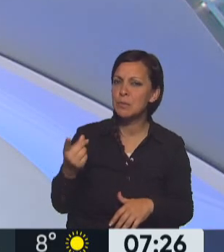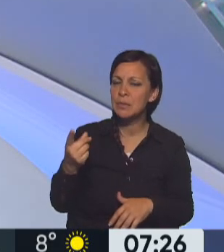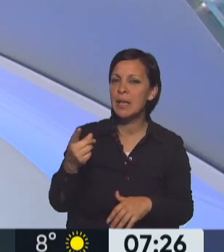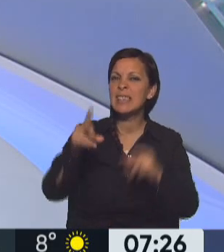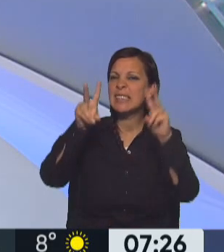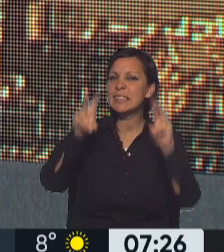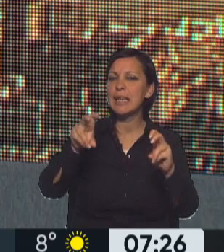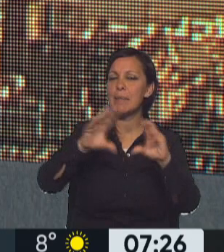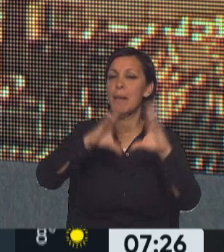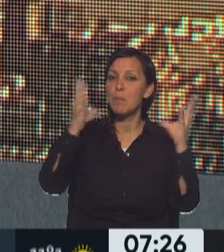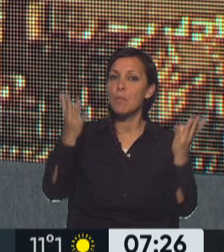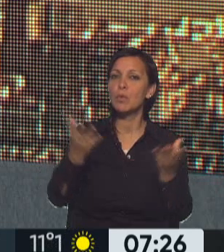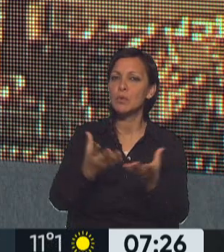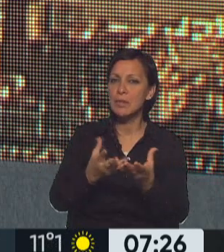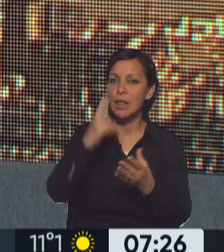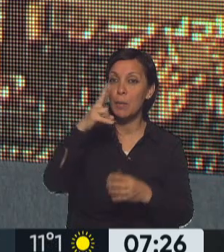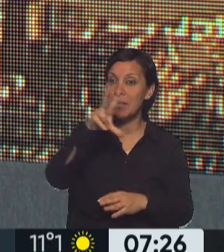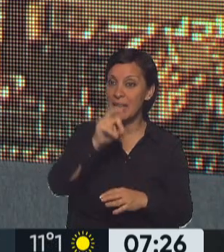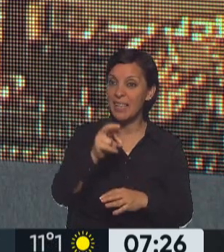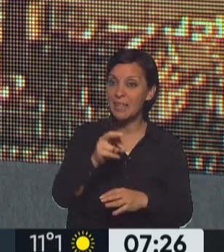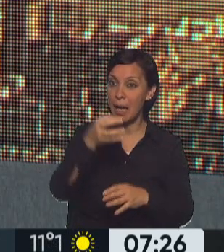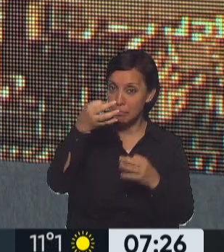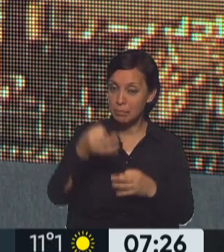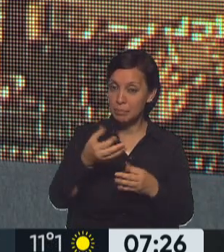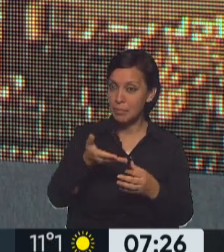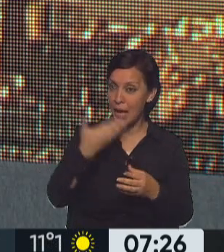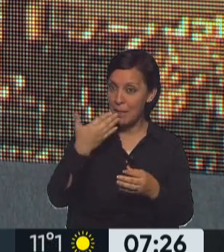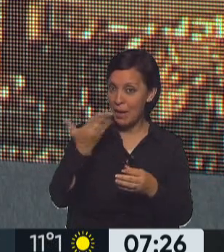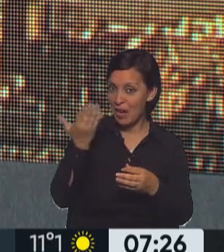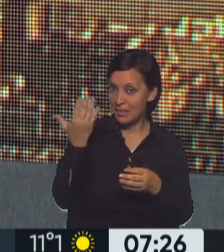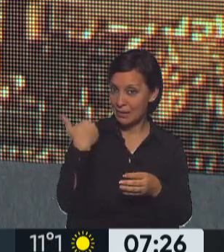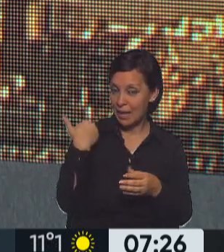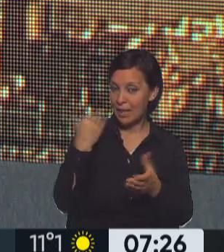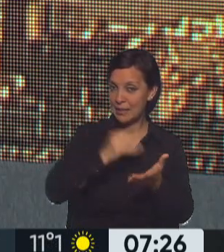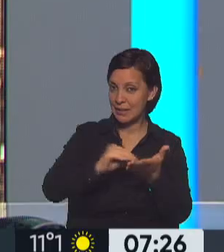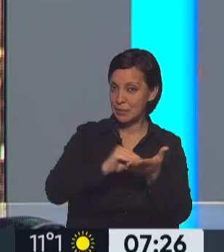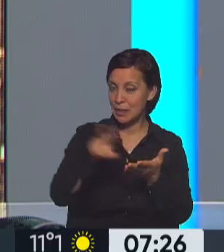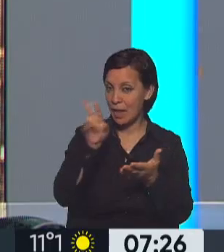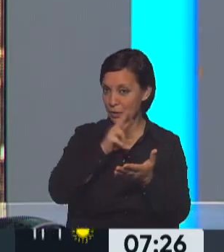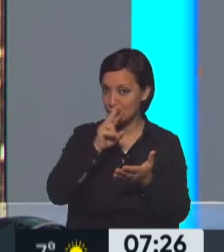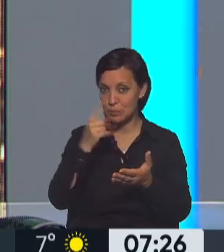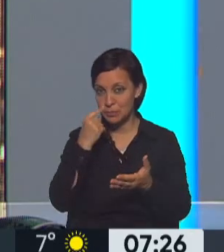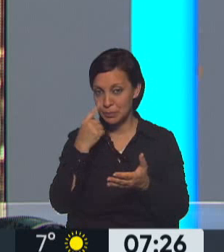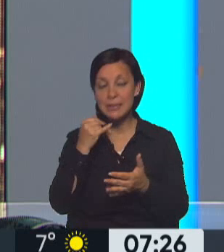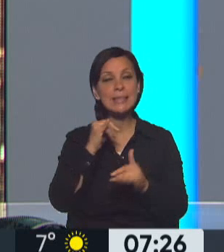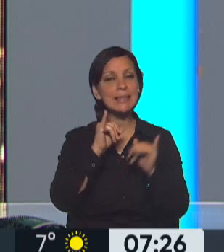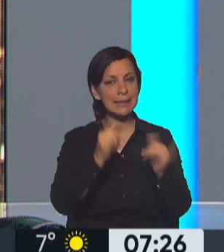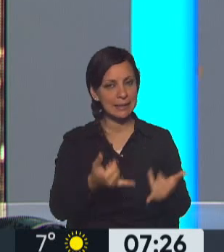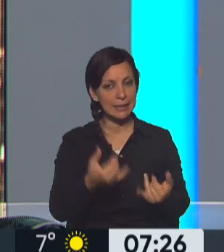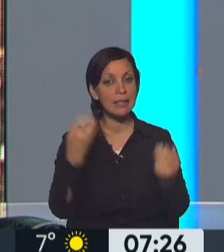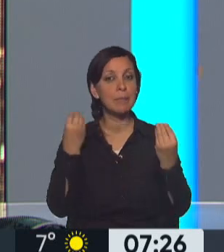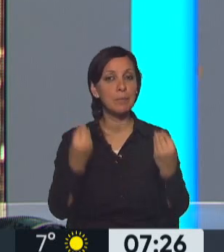2030, ¿estuvo en el Congreso Nacional en boca de diputados, diputadas y legisladores? Estuvo en boca porque, bueno, Ale